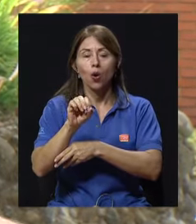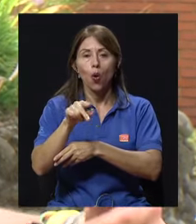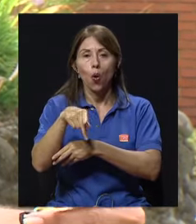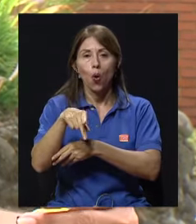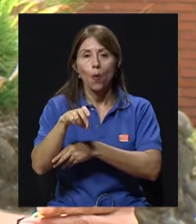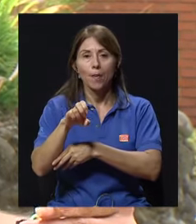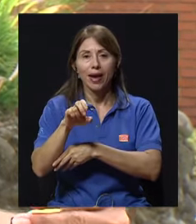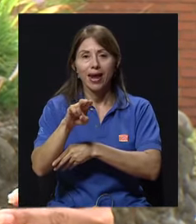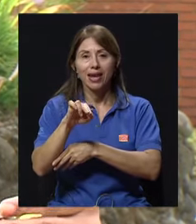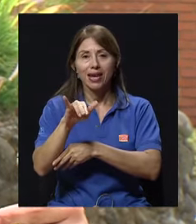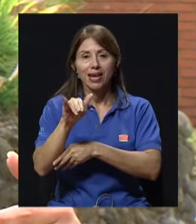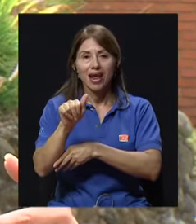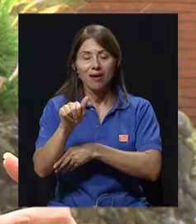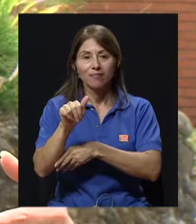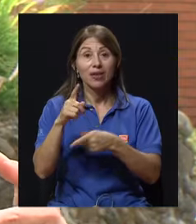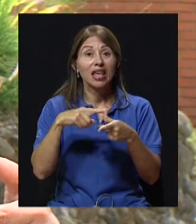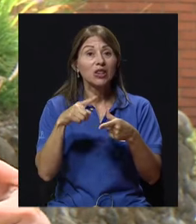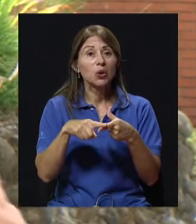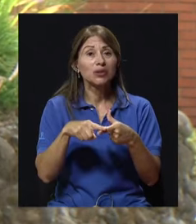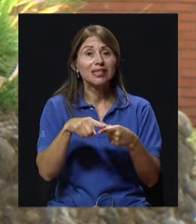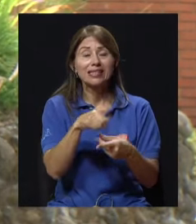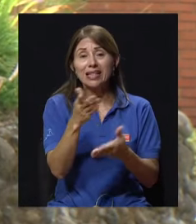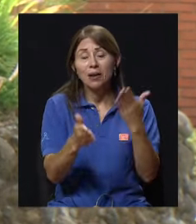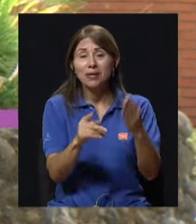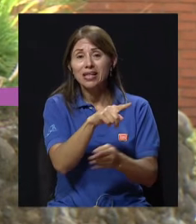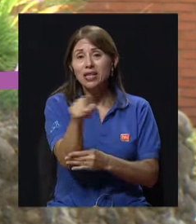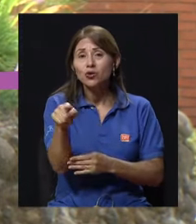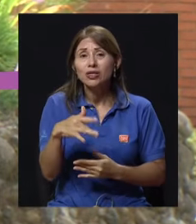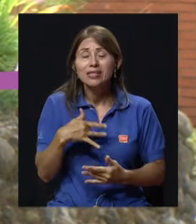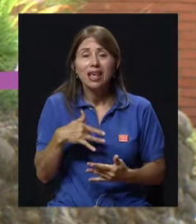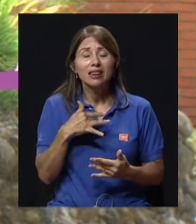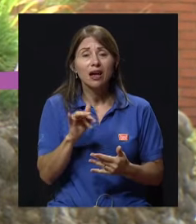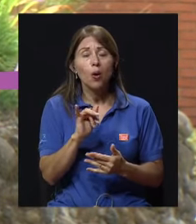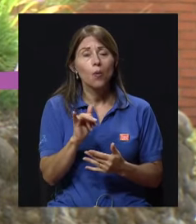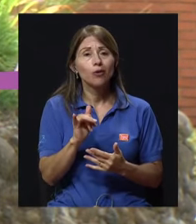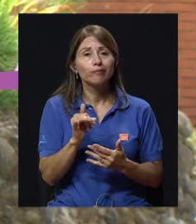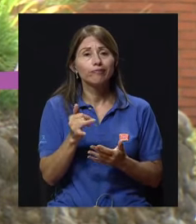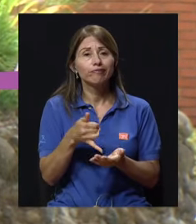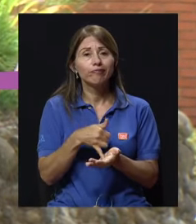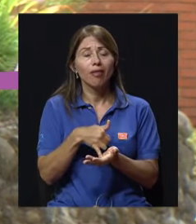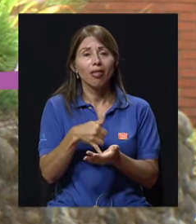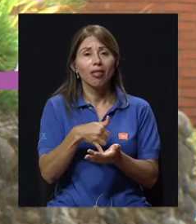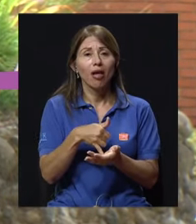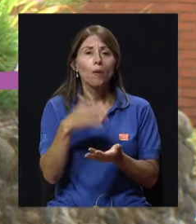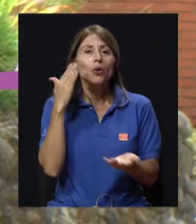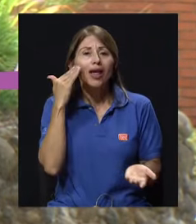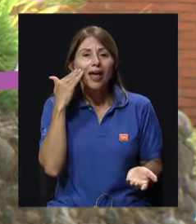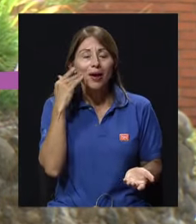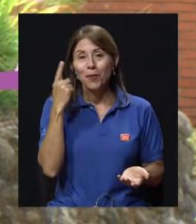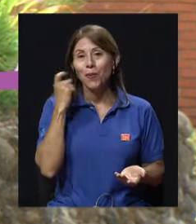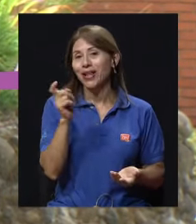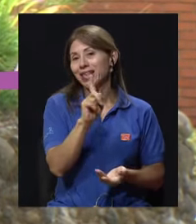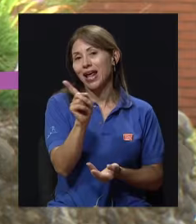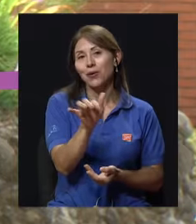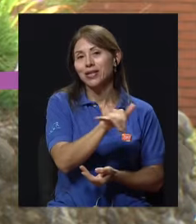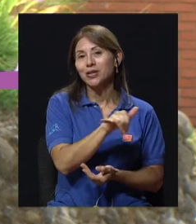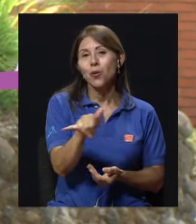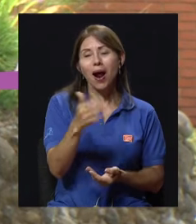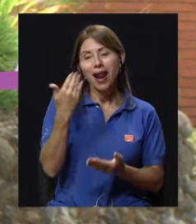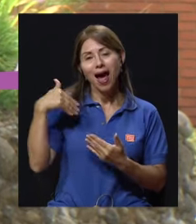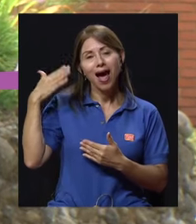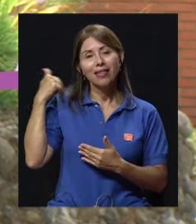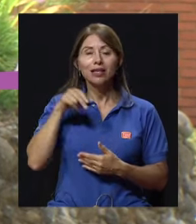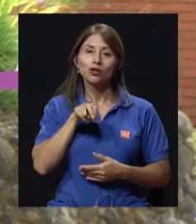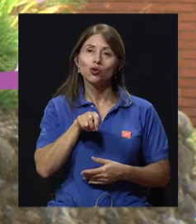como disminuidos. ¿Por qué? Porque ya no es lo mismo subir gradas, ya no es lo